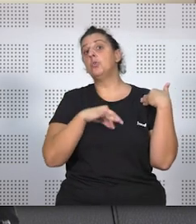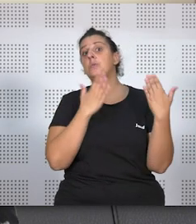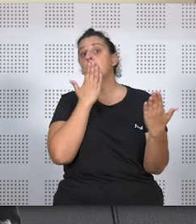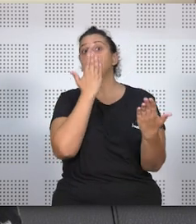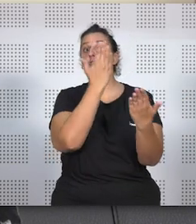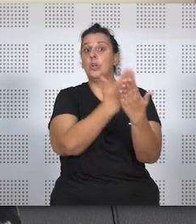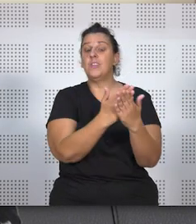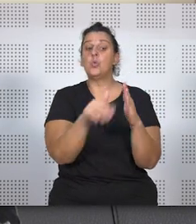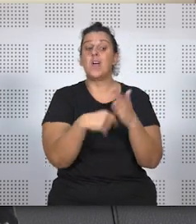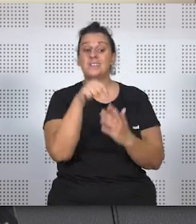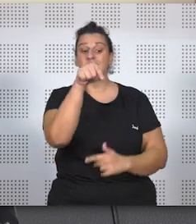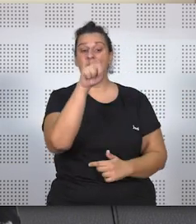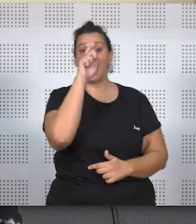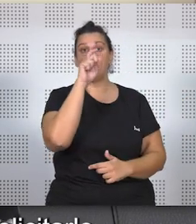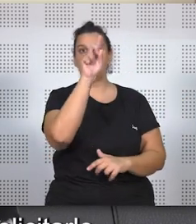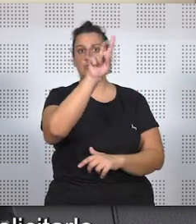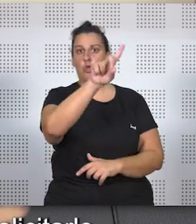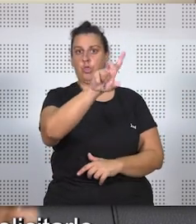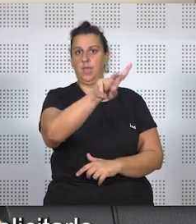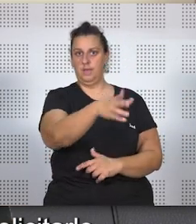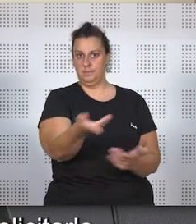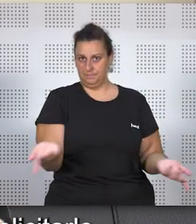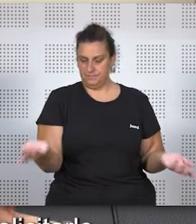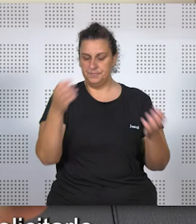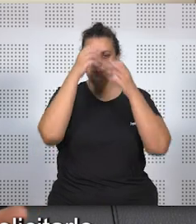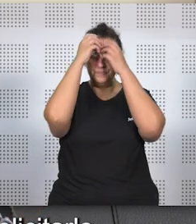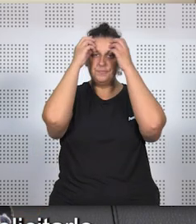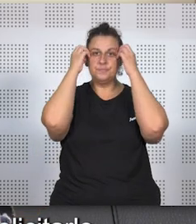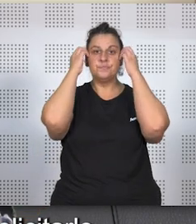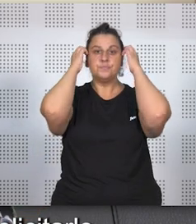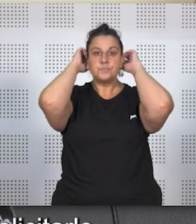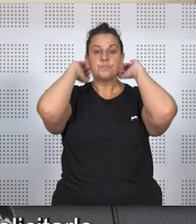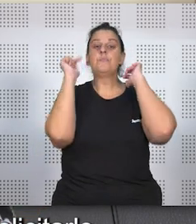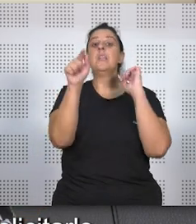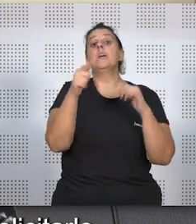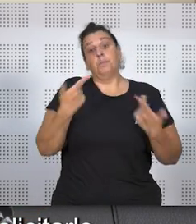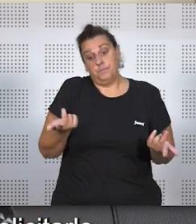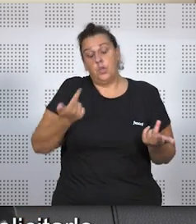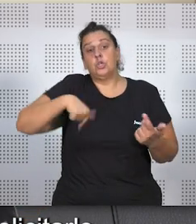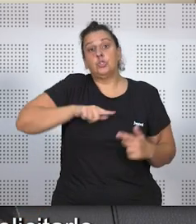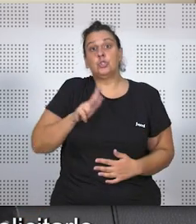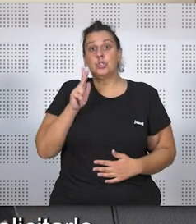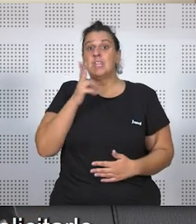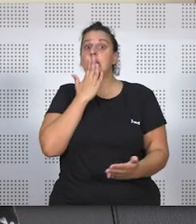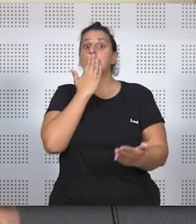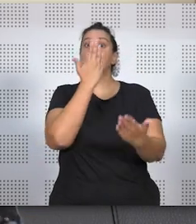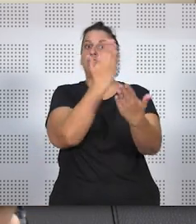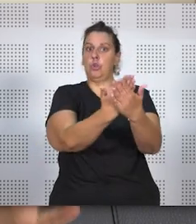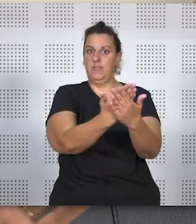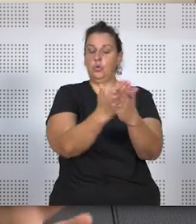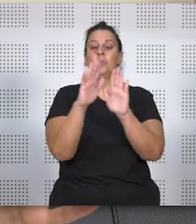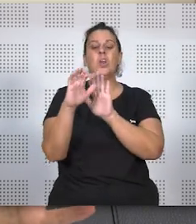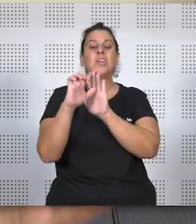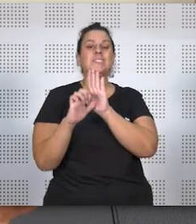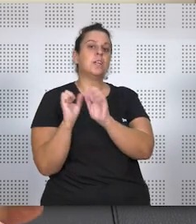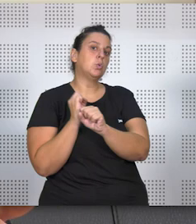que el menor cumpla los 12 años. Claro, aquí en estos casos nosotros tenemos el derecho a solicitarlo, pero el estatuto ya también matiza, dice hombre,